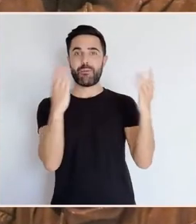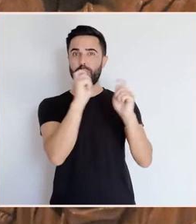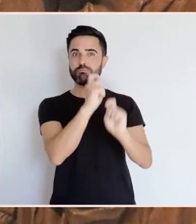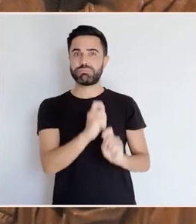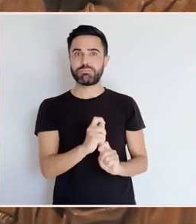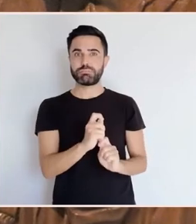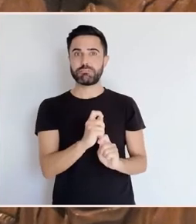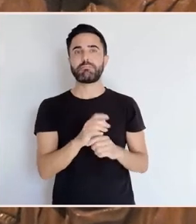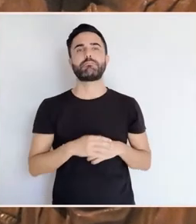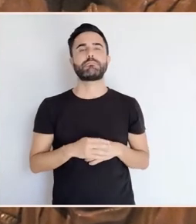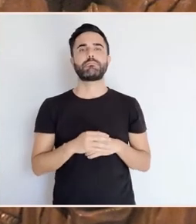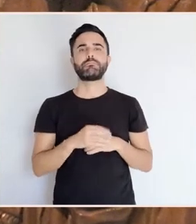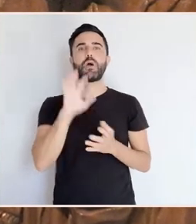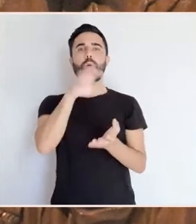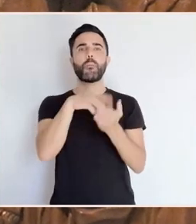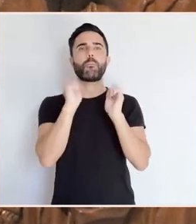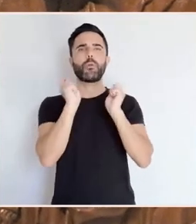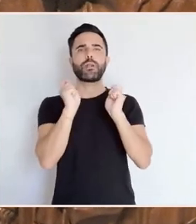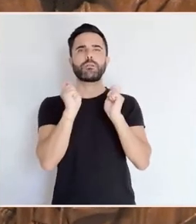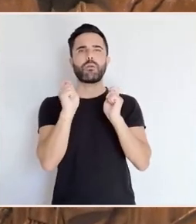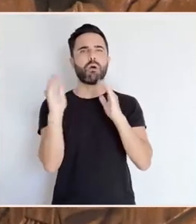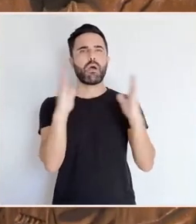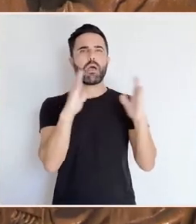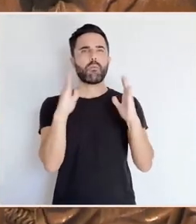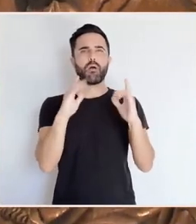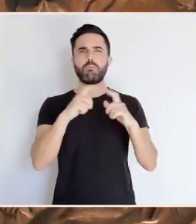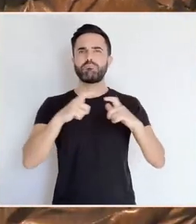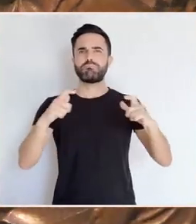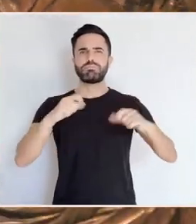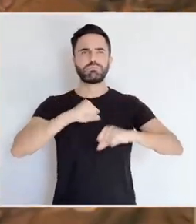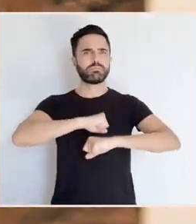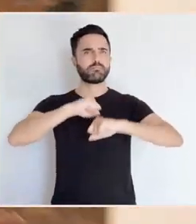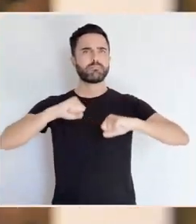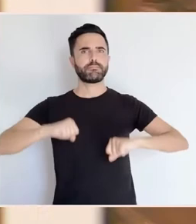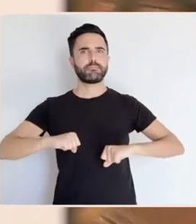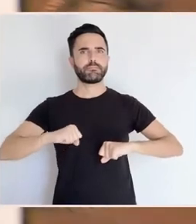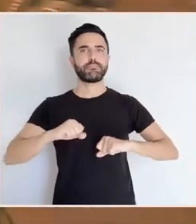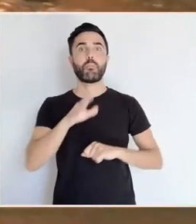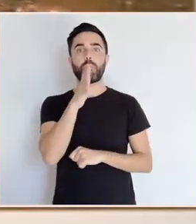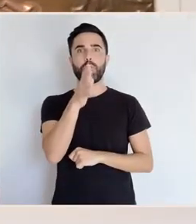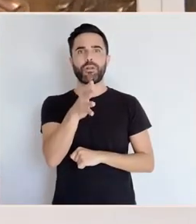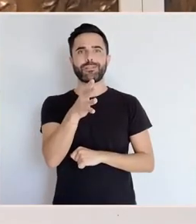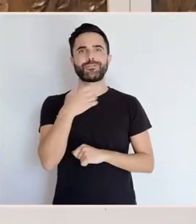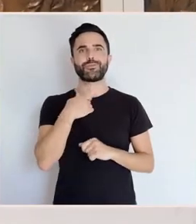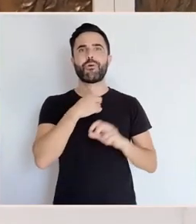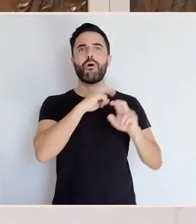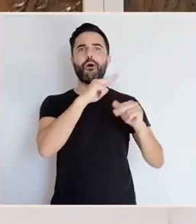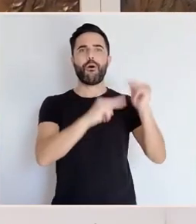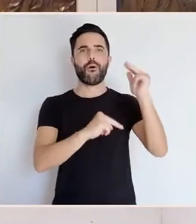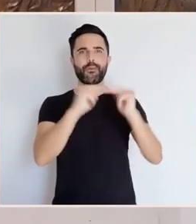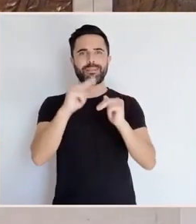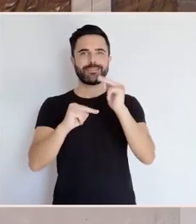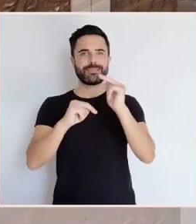o mosteiro estaba atravesando unha etapa de esplendor e florecemento, tanto é así que abordou outras obras de